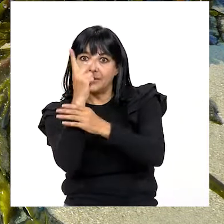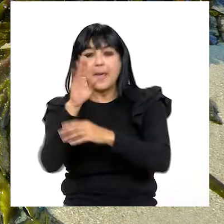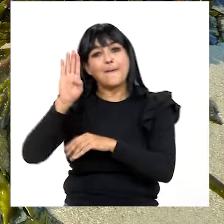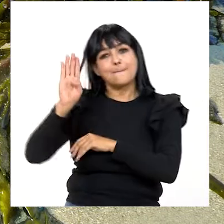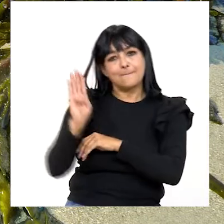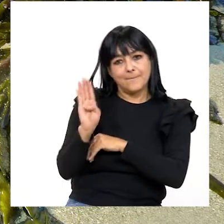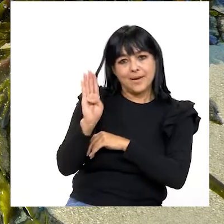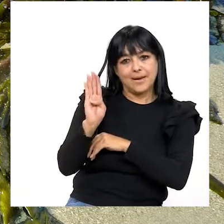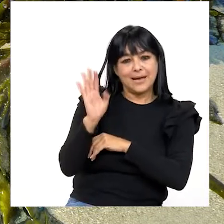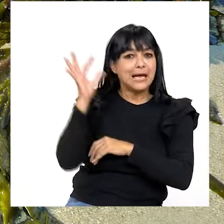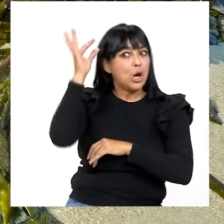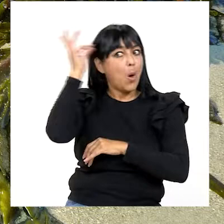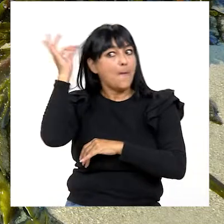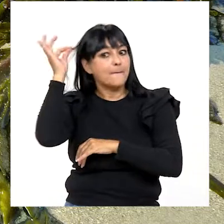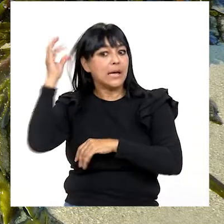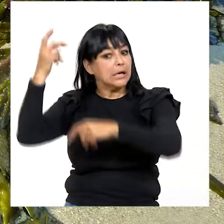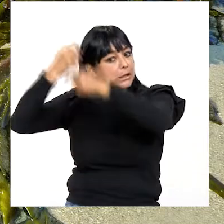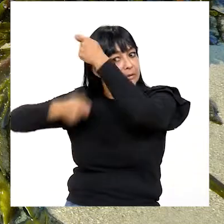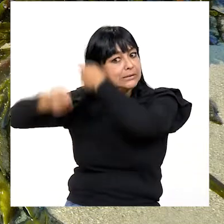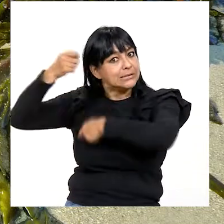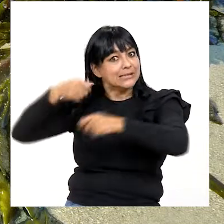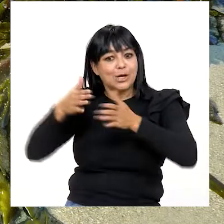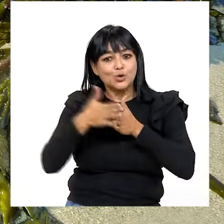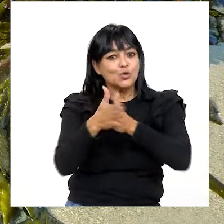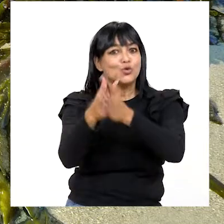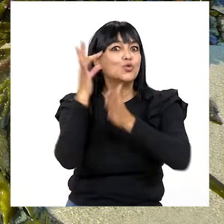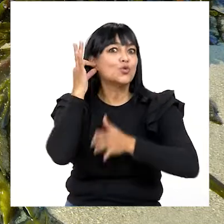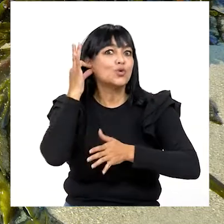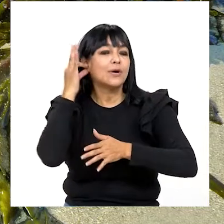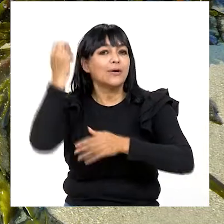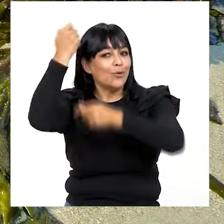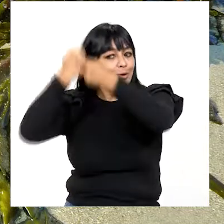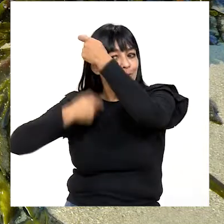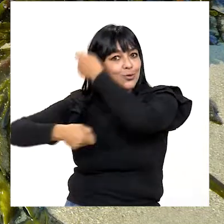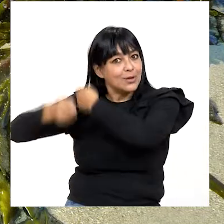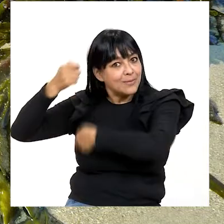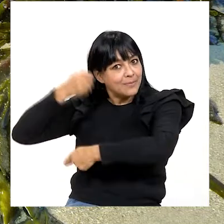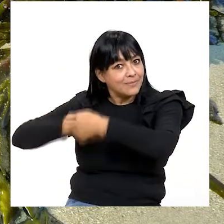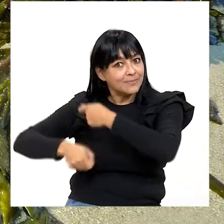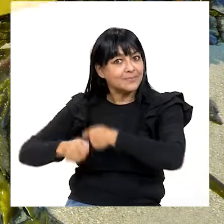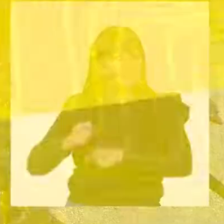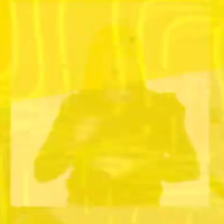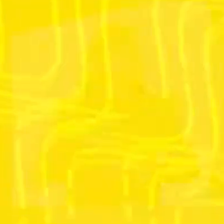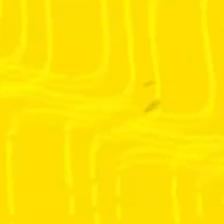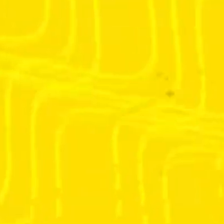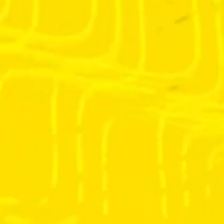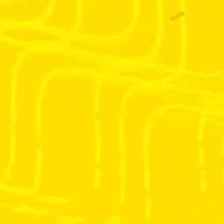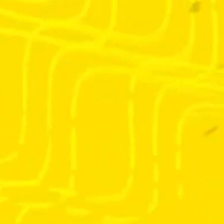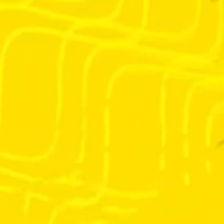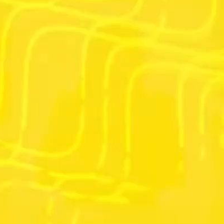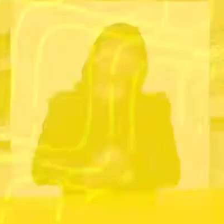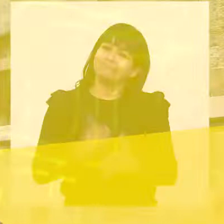playas El término B son los pelos que se arrancan las sirenas al peinarse